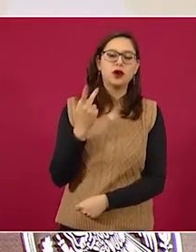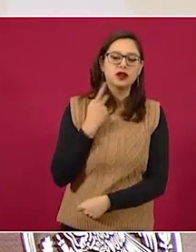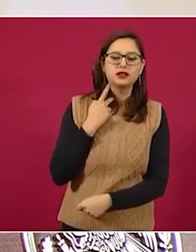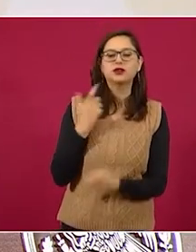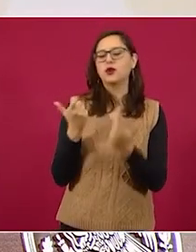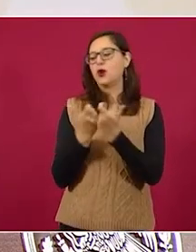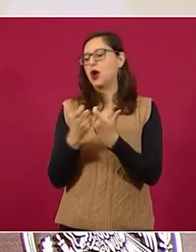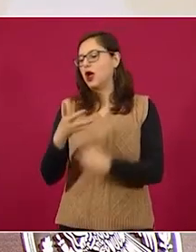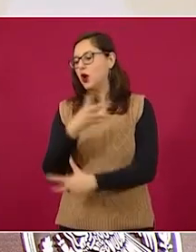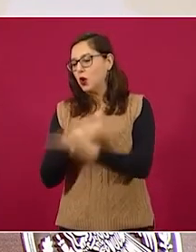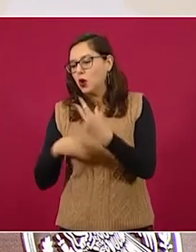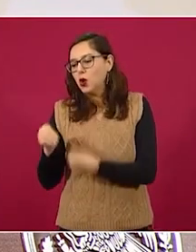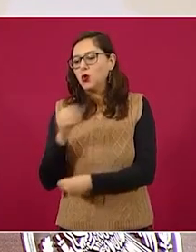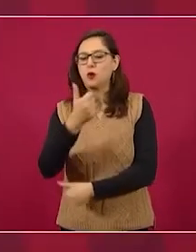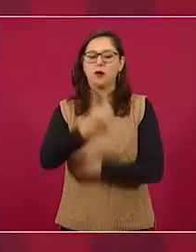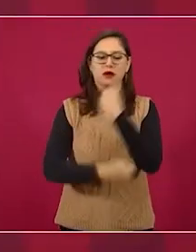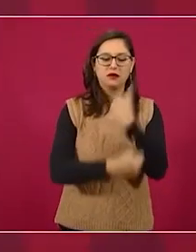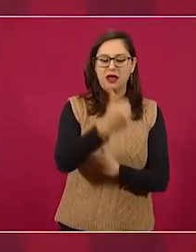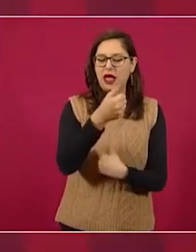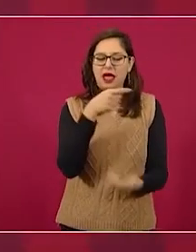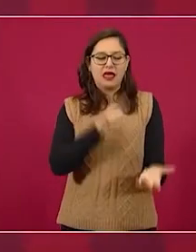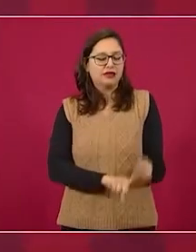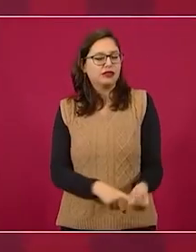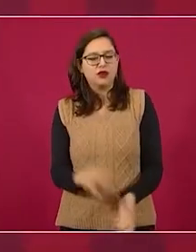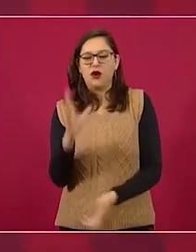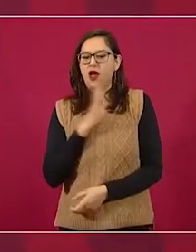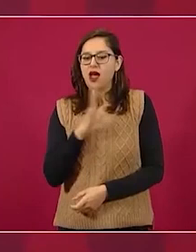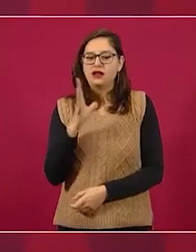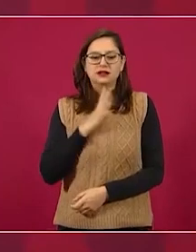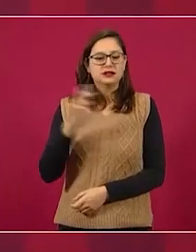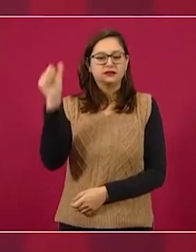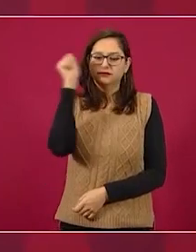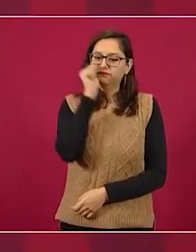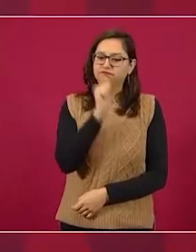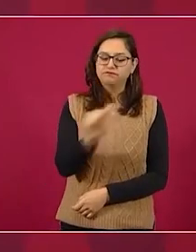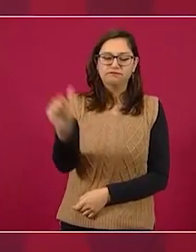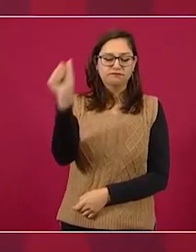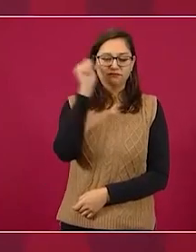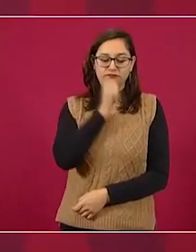una actitud política. De todas maneras, nosotros